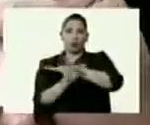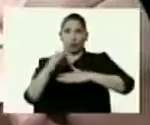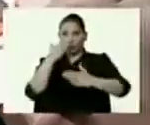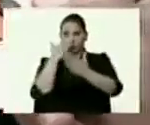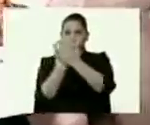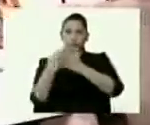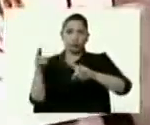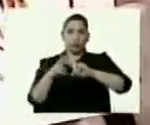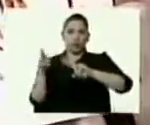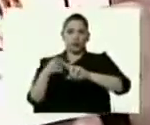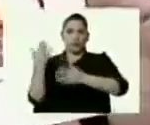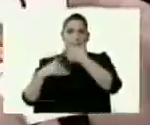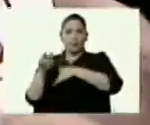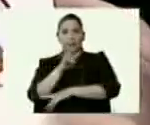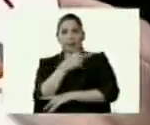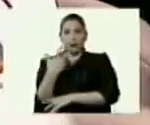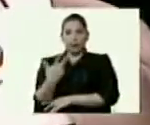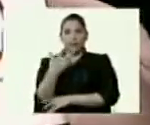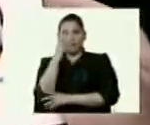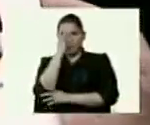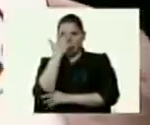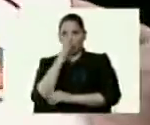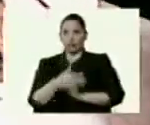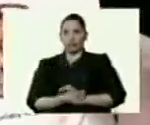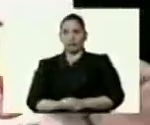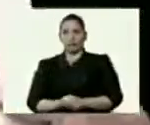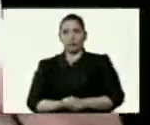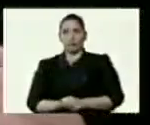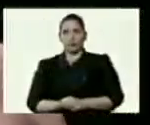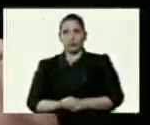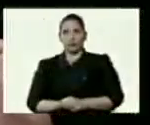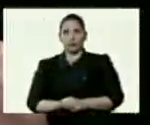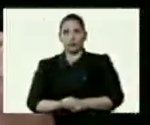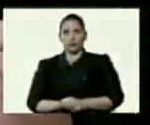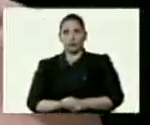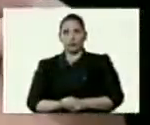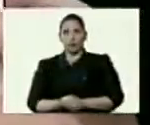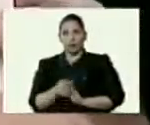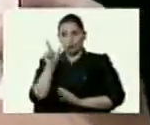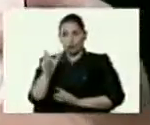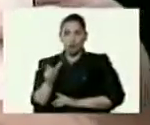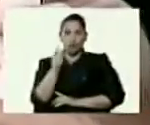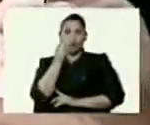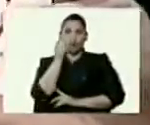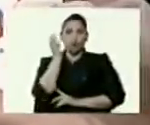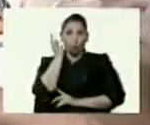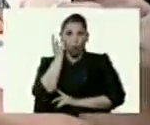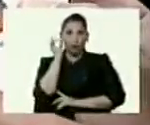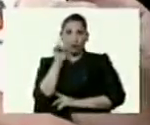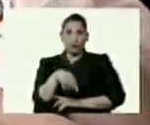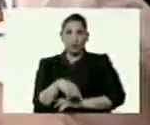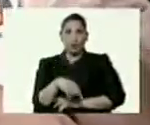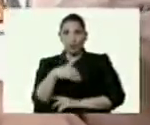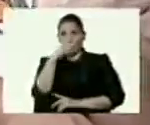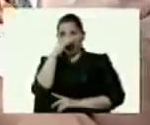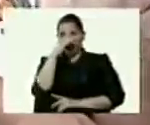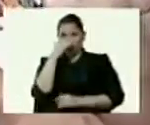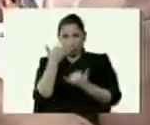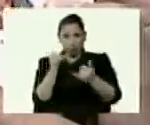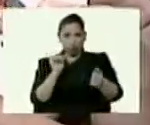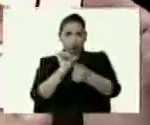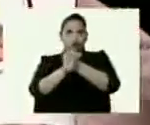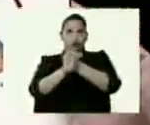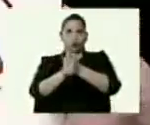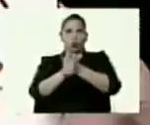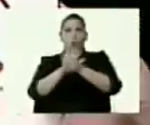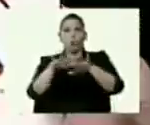Táchira, el pasado 23 de febrero, Olivares, Gabriela Arellano. A un terrorista recientemente capturado cuando iba a colocar